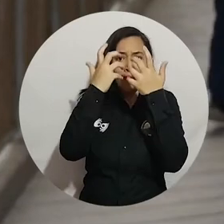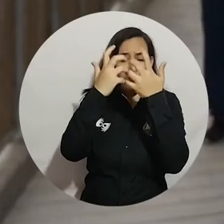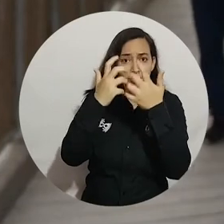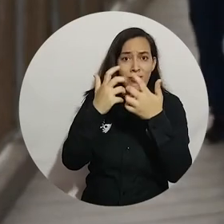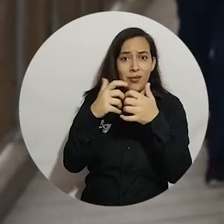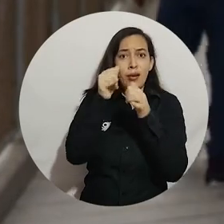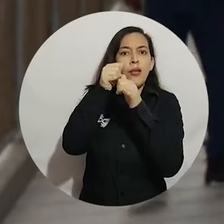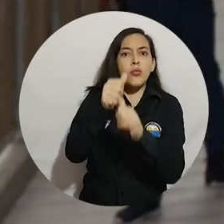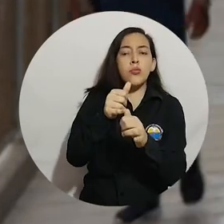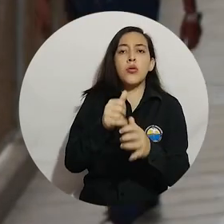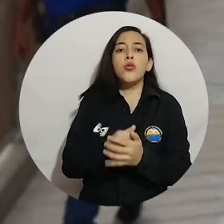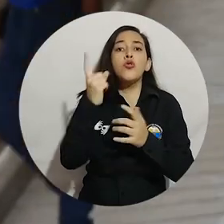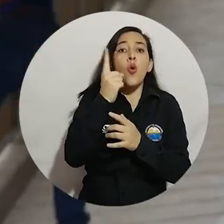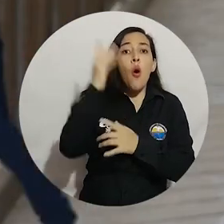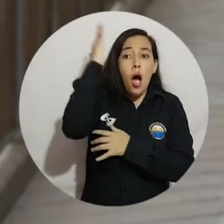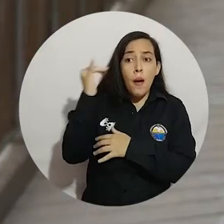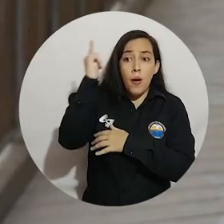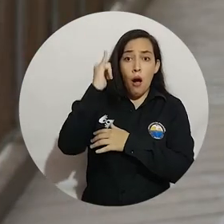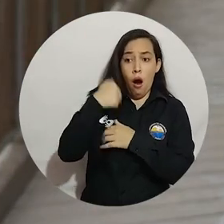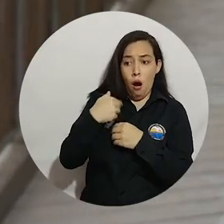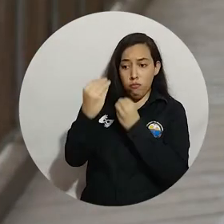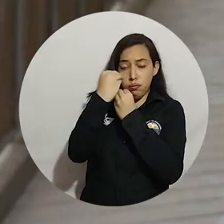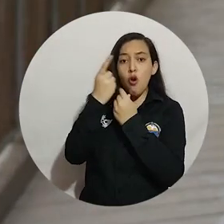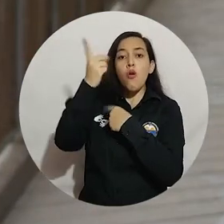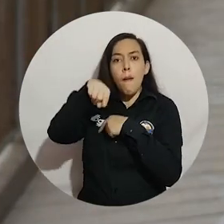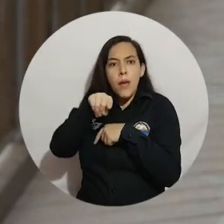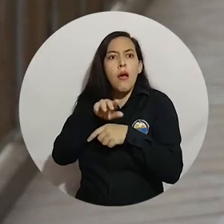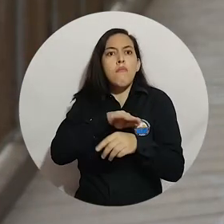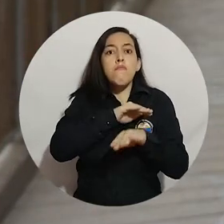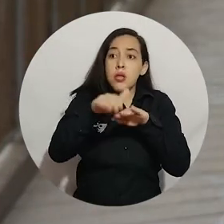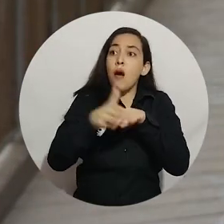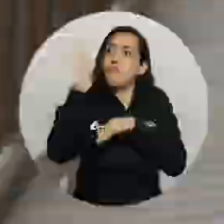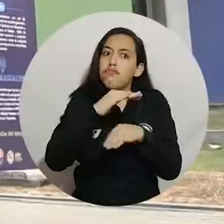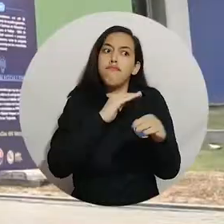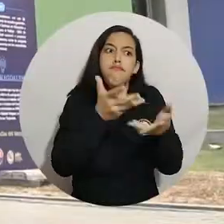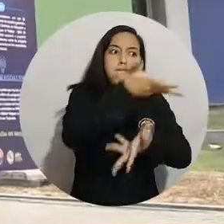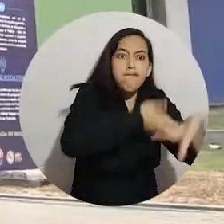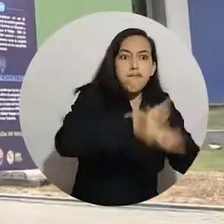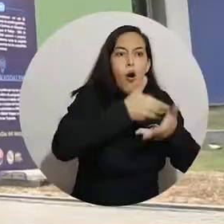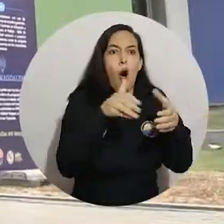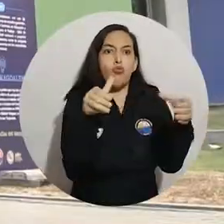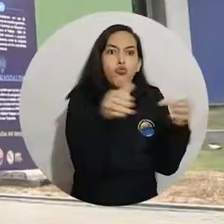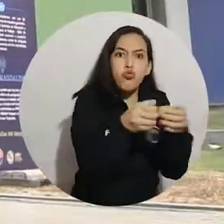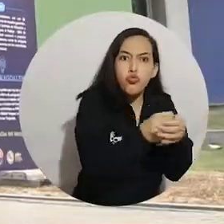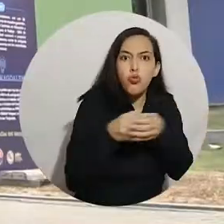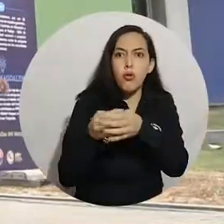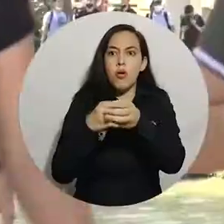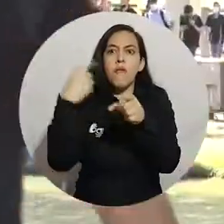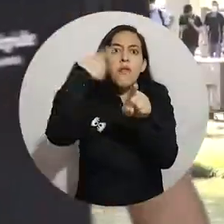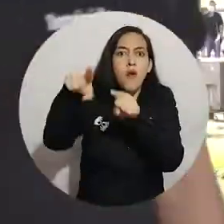ingeniería industrial no solo nos fortalece a nivel académico, sino que nos impulsa a participar en espacios de interacciones como las